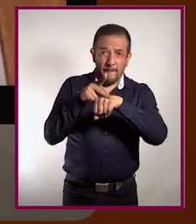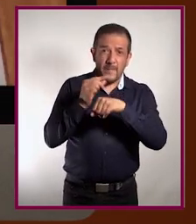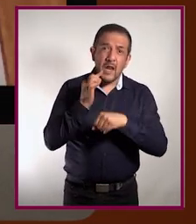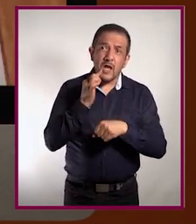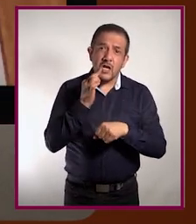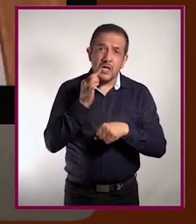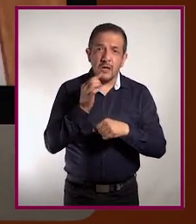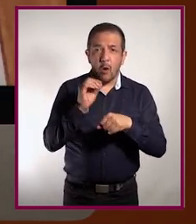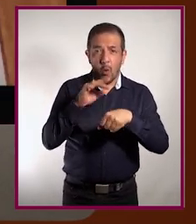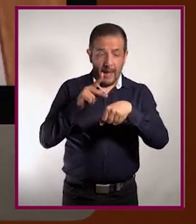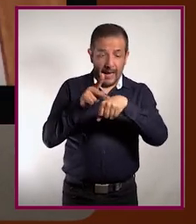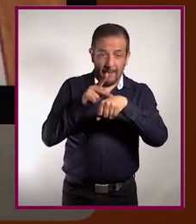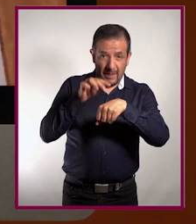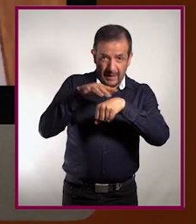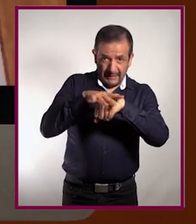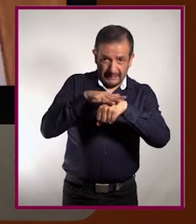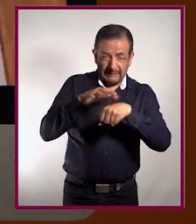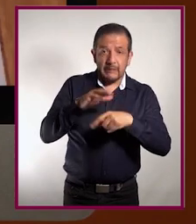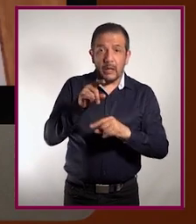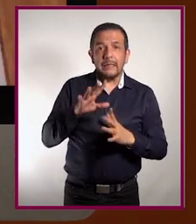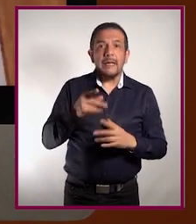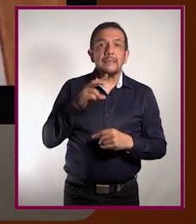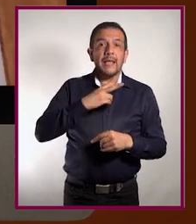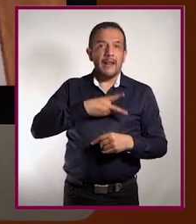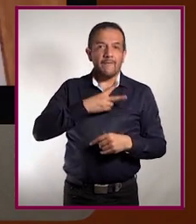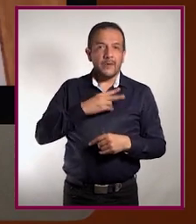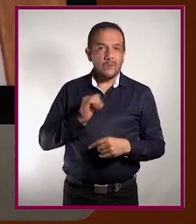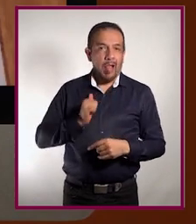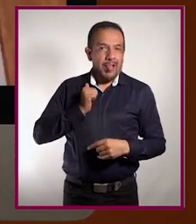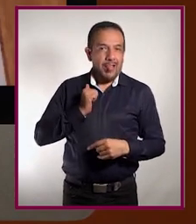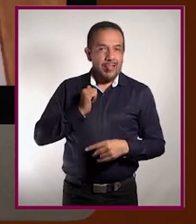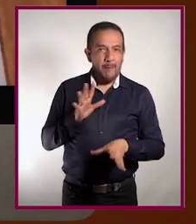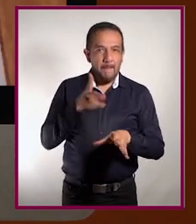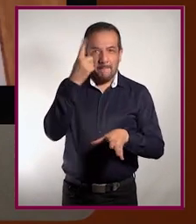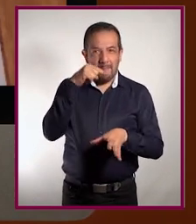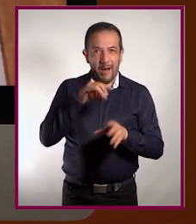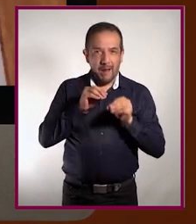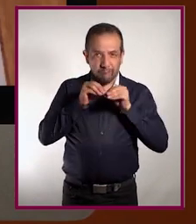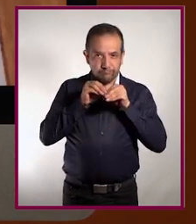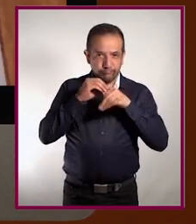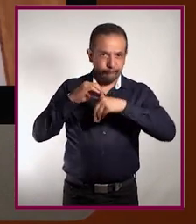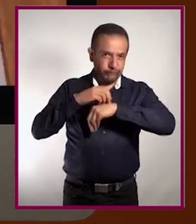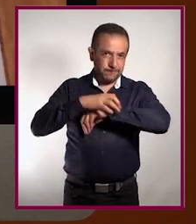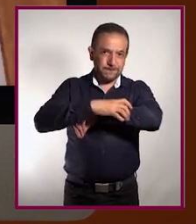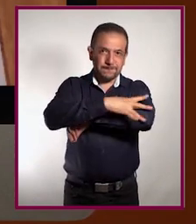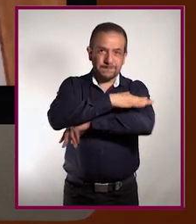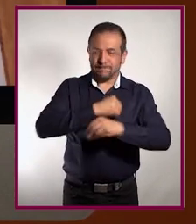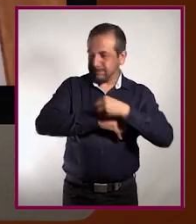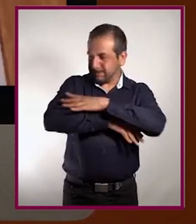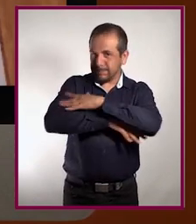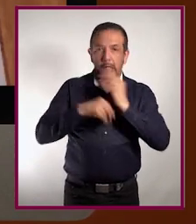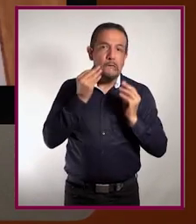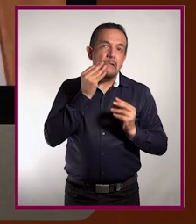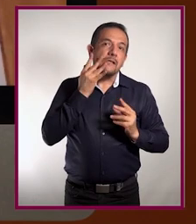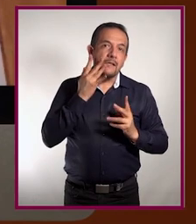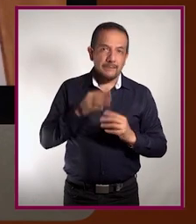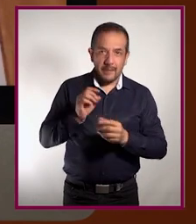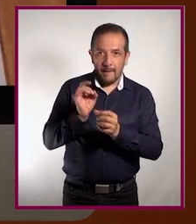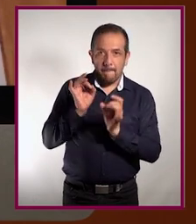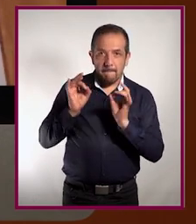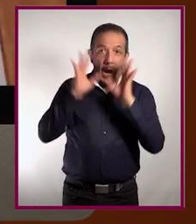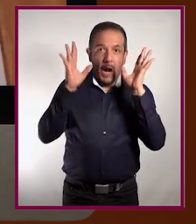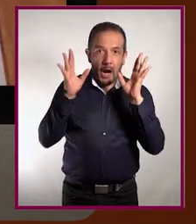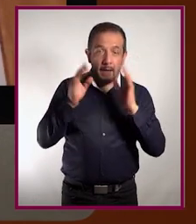están pasando por un momento complicado y en ese momento digamos que el virus como que aprovecha esa situación y aparece, ¿no? Y esto